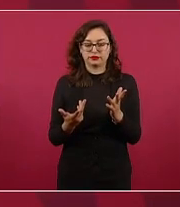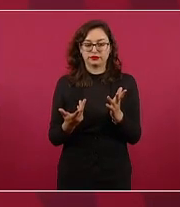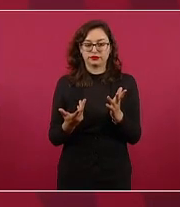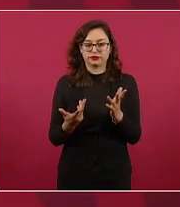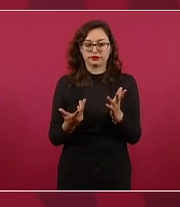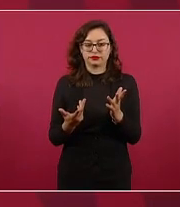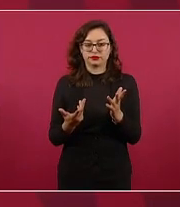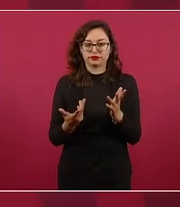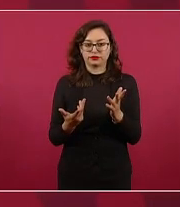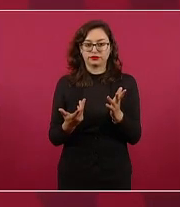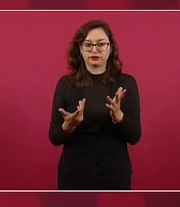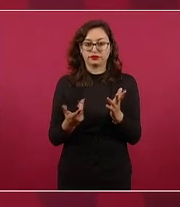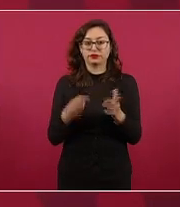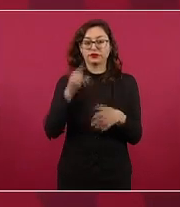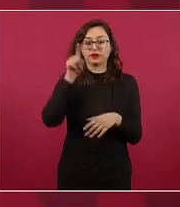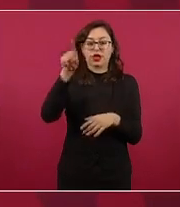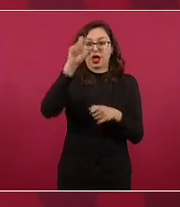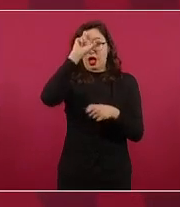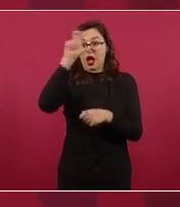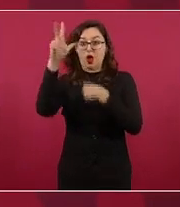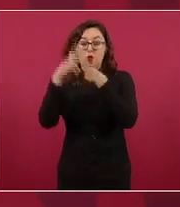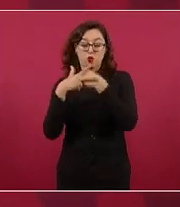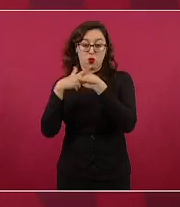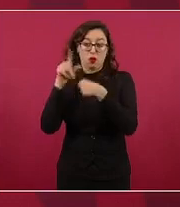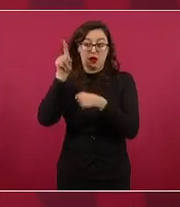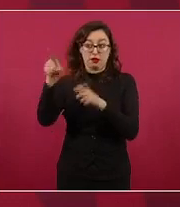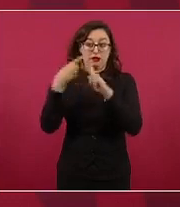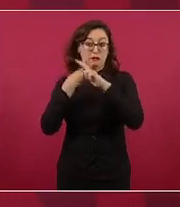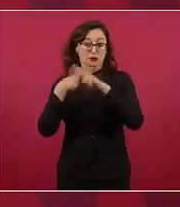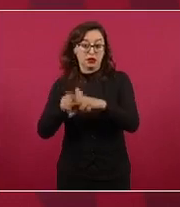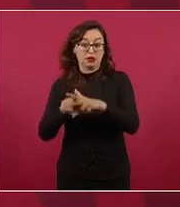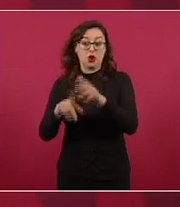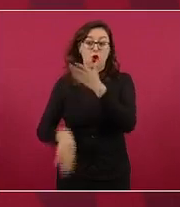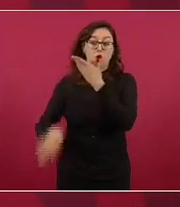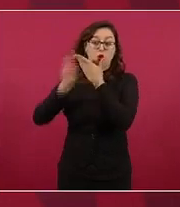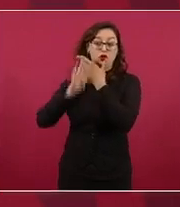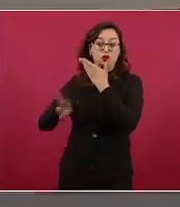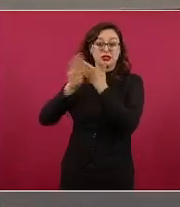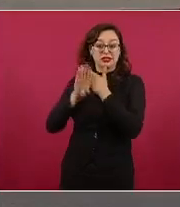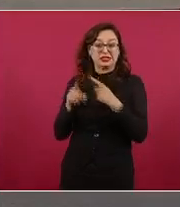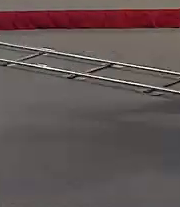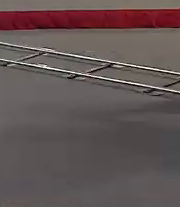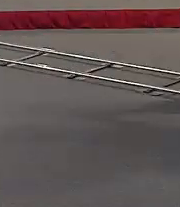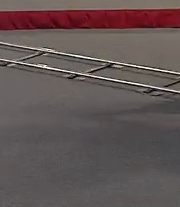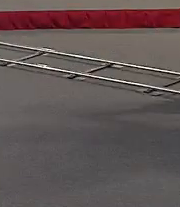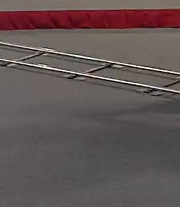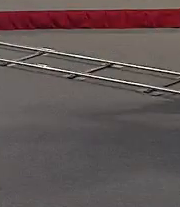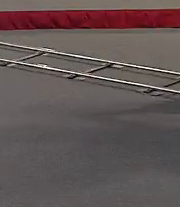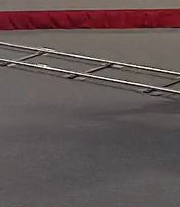el Parlamento Europeo es un opositor